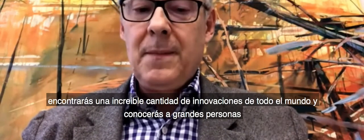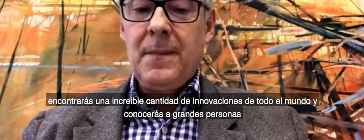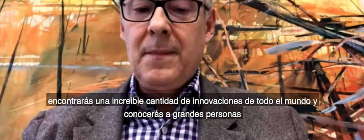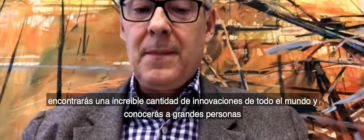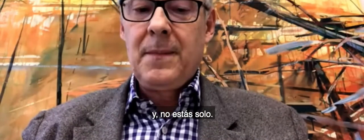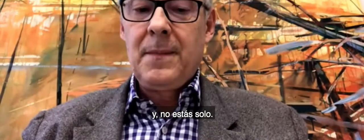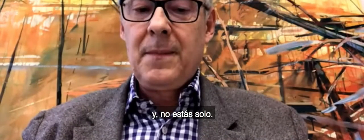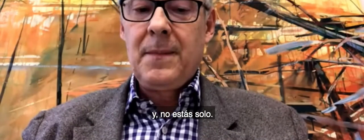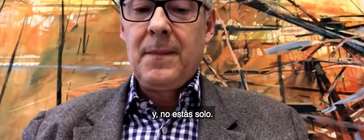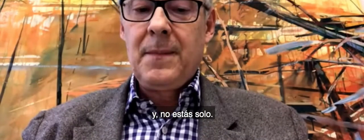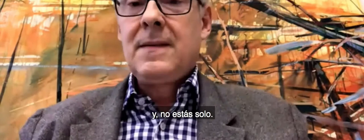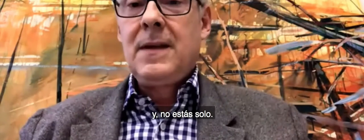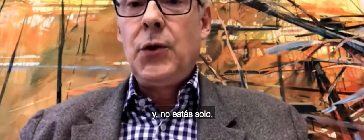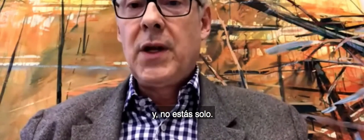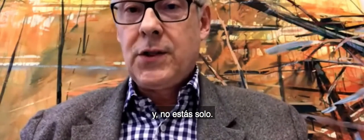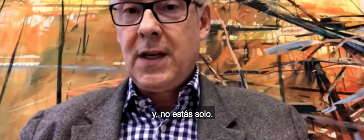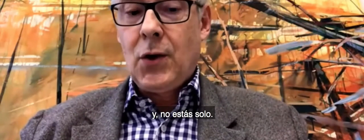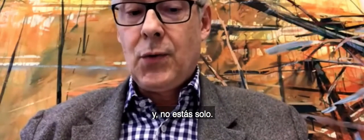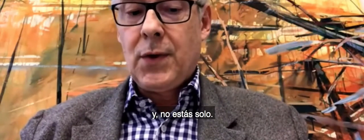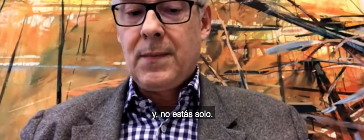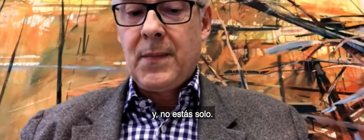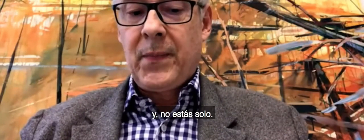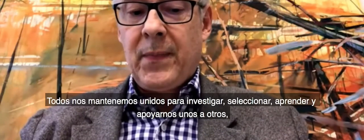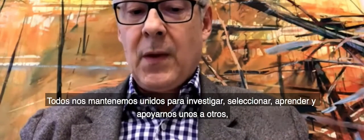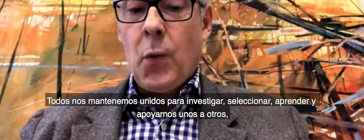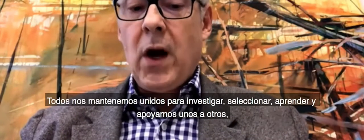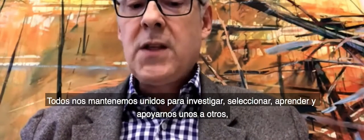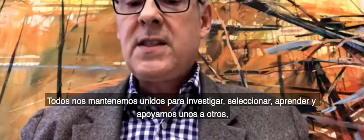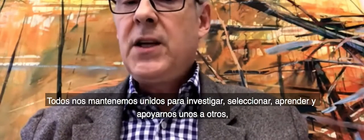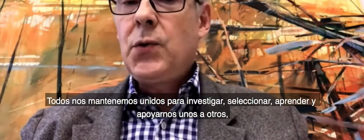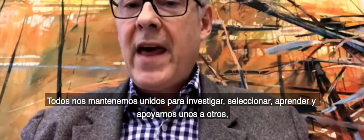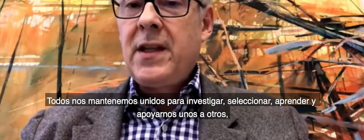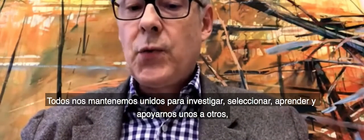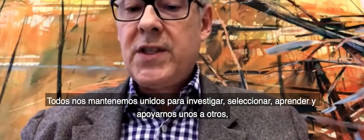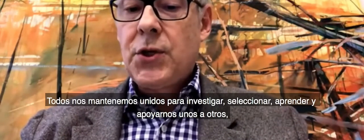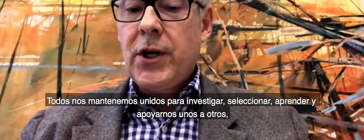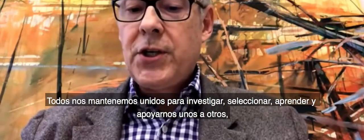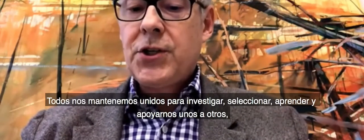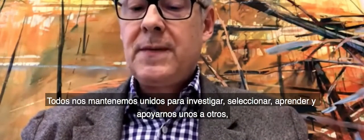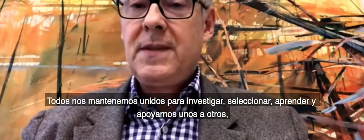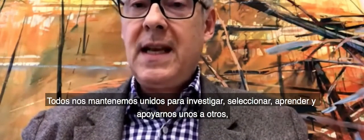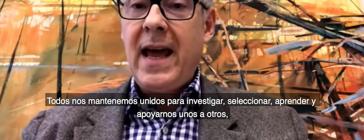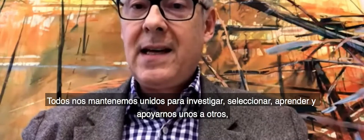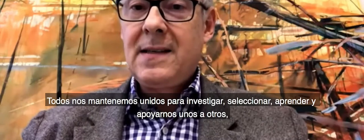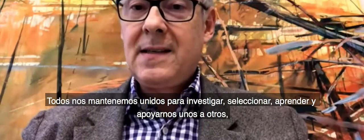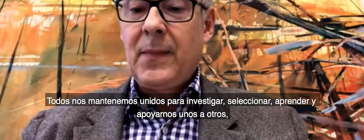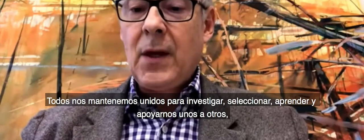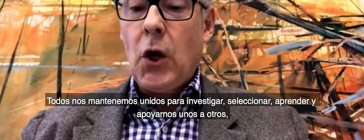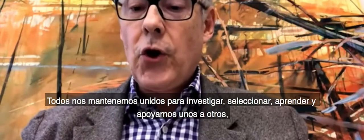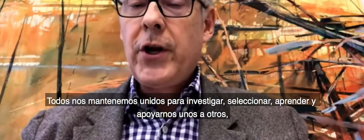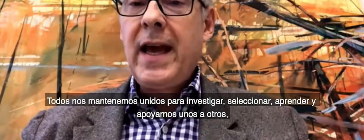and you are not alone. We all stick together to research, select,